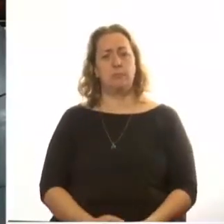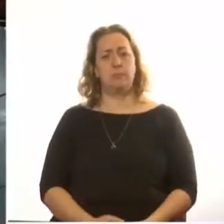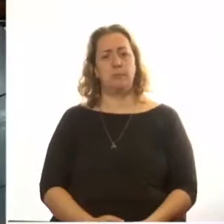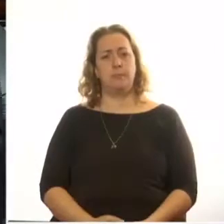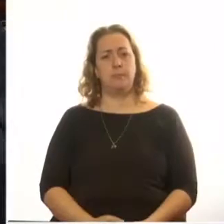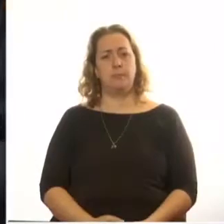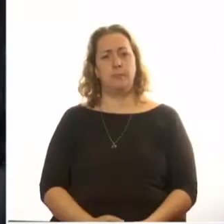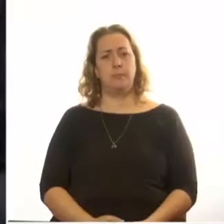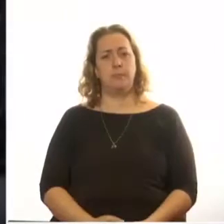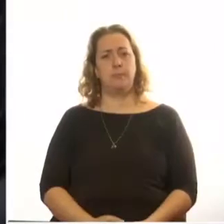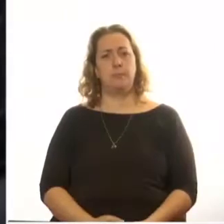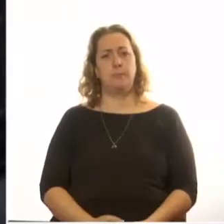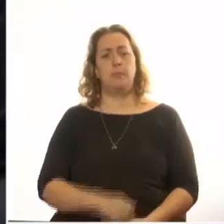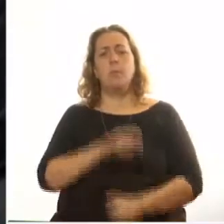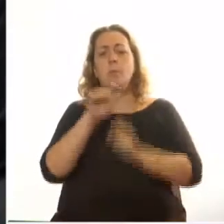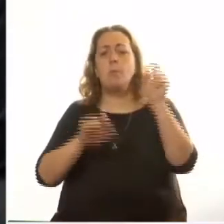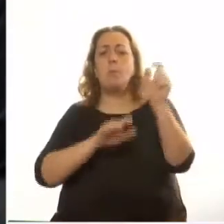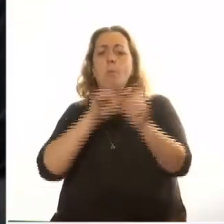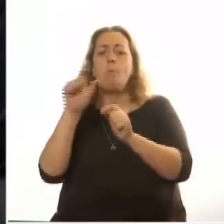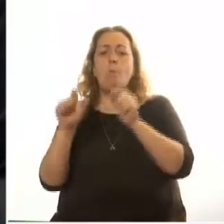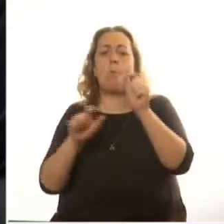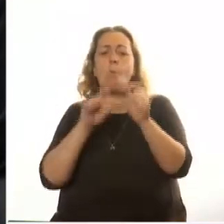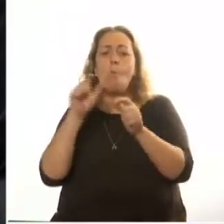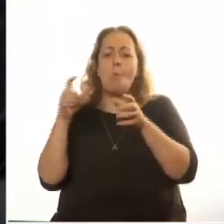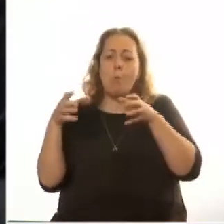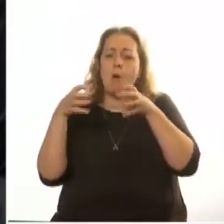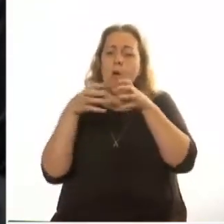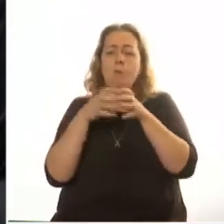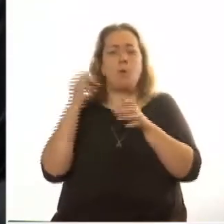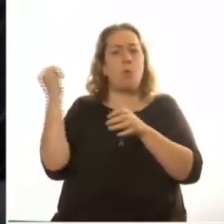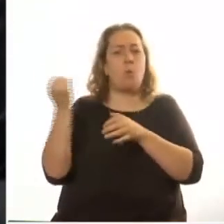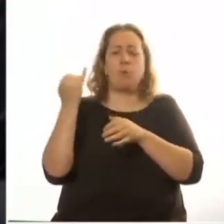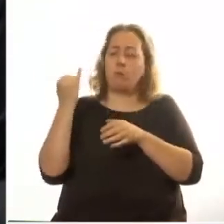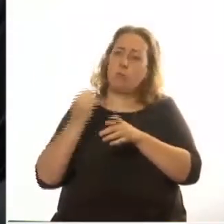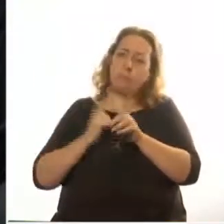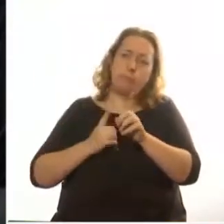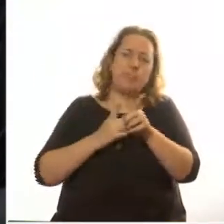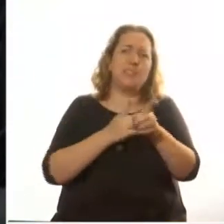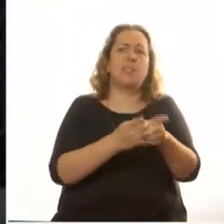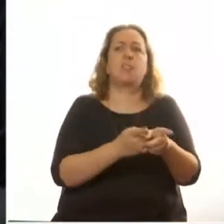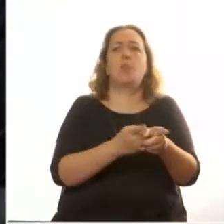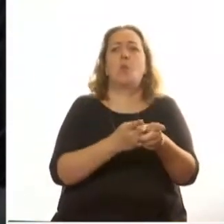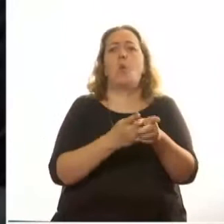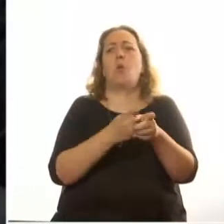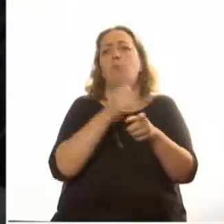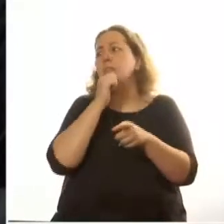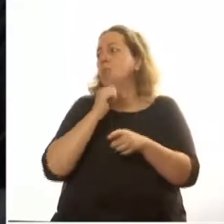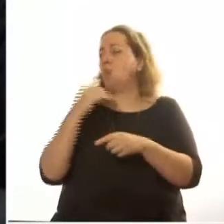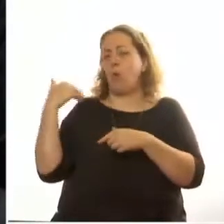El pueblo judío ha sido perseguido a largo de la historia a veces por su religión,